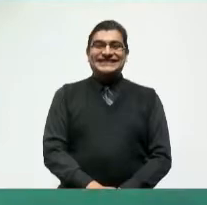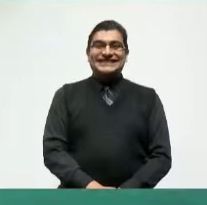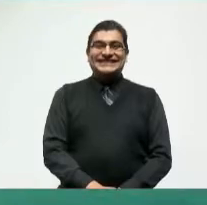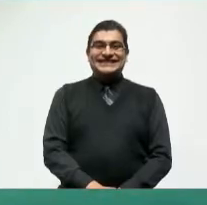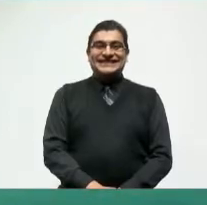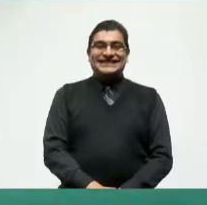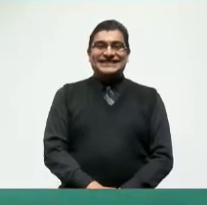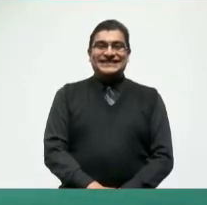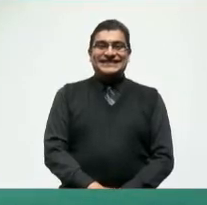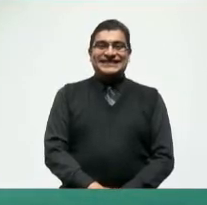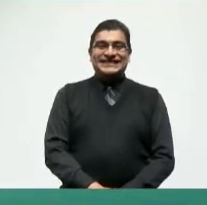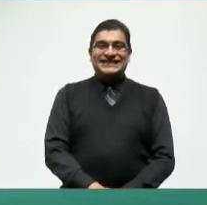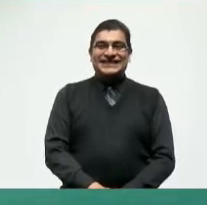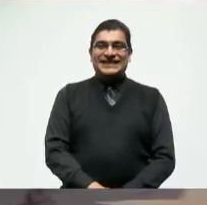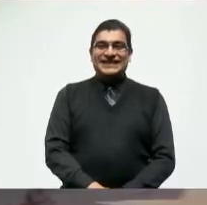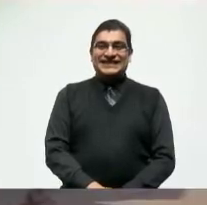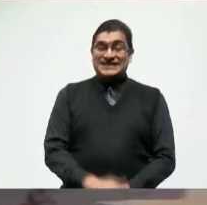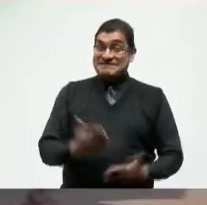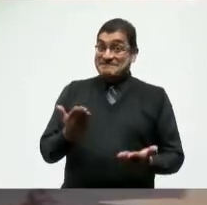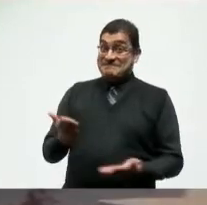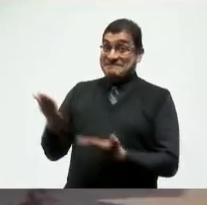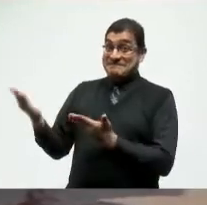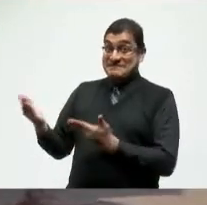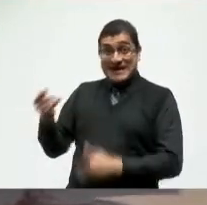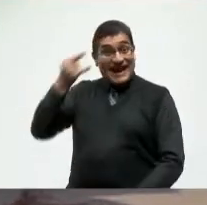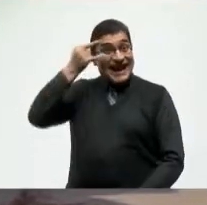Isla Abada Capeche